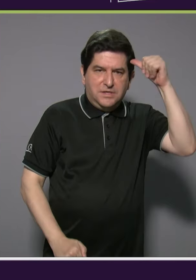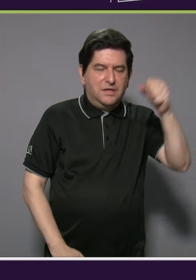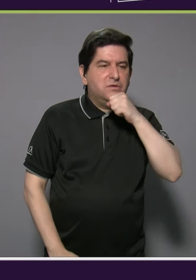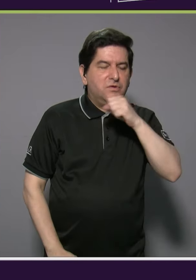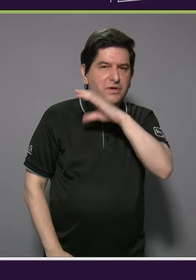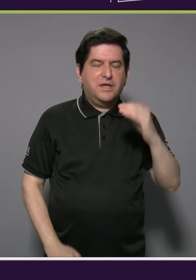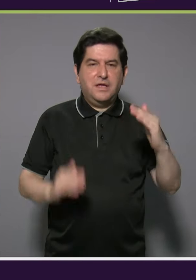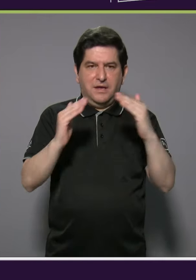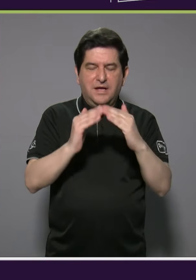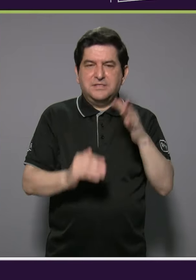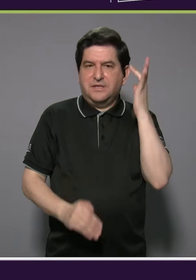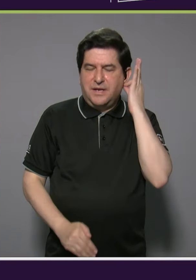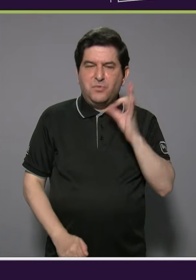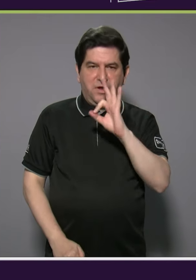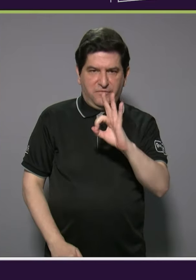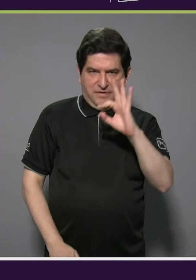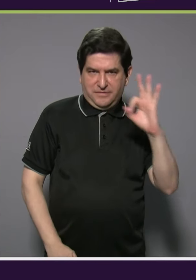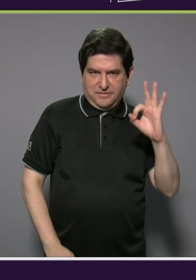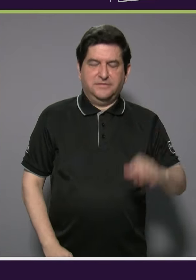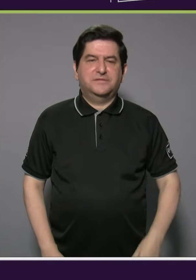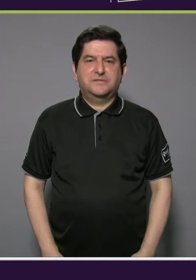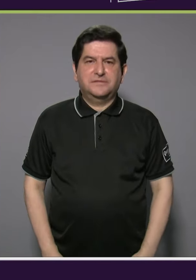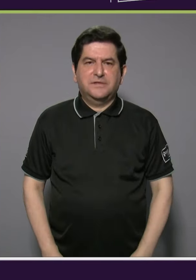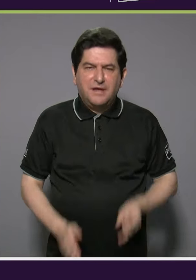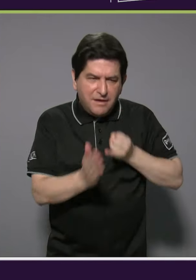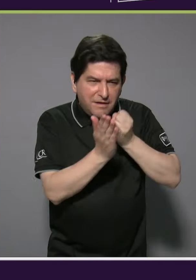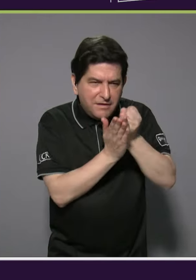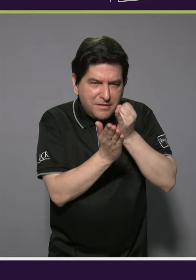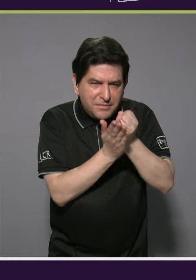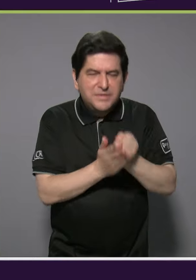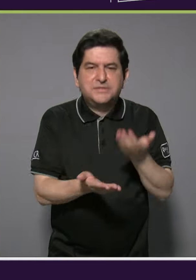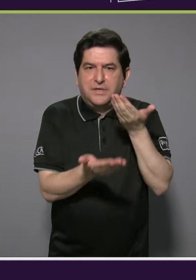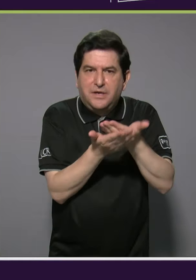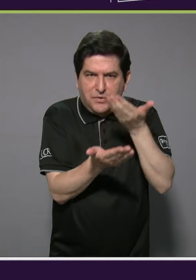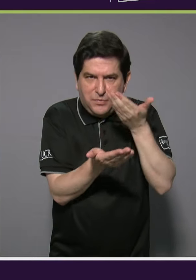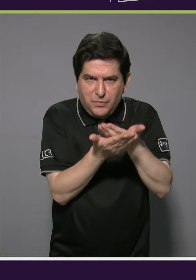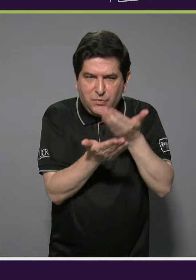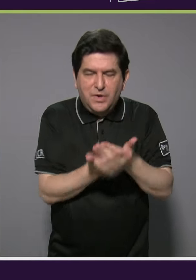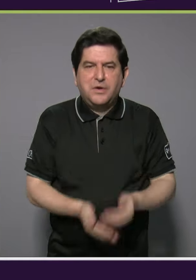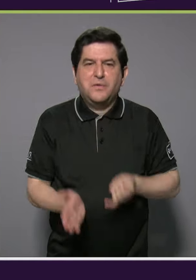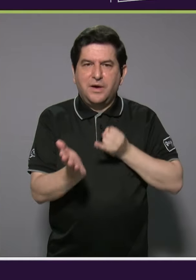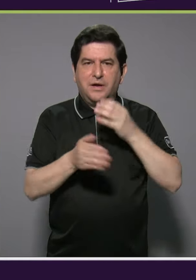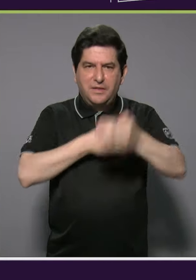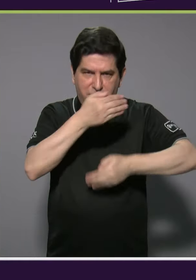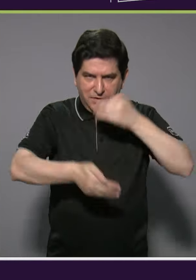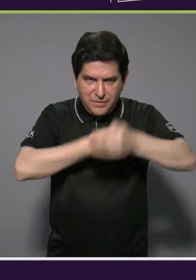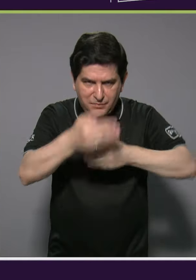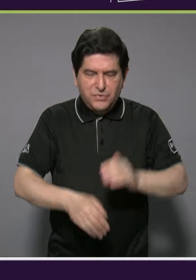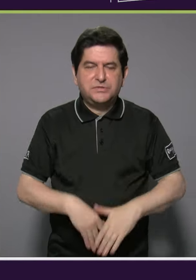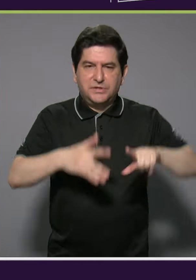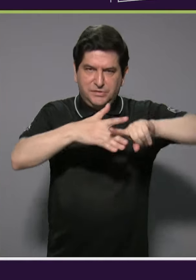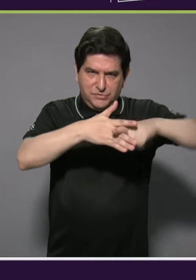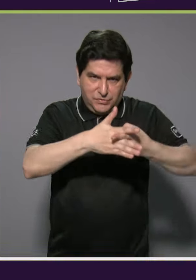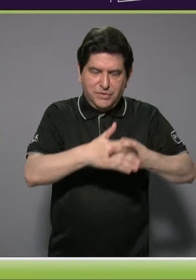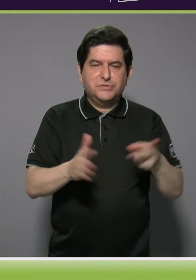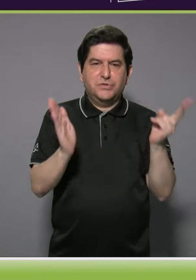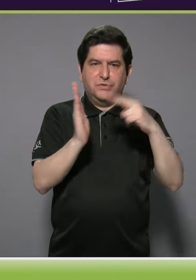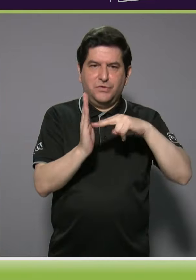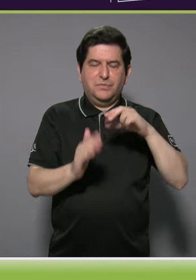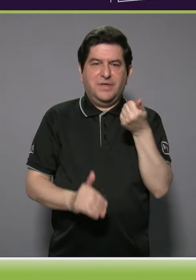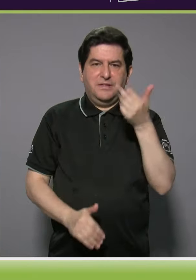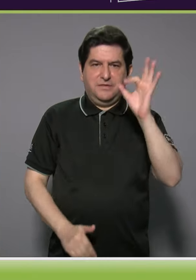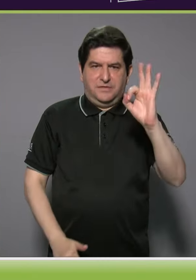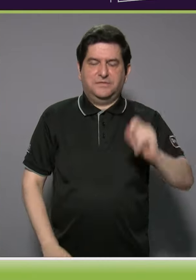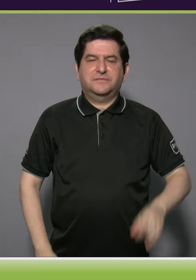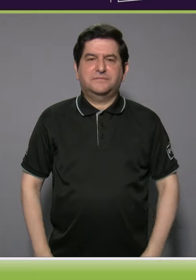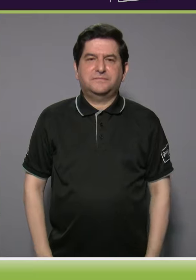y a la vivienda de Fernández Fernández, para recabar posible evidencia para esta investigación que dio inicio en 2019.